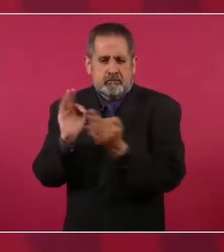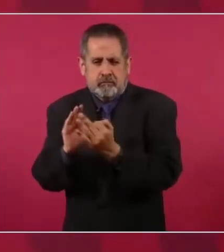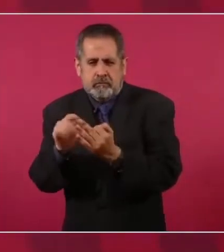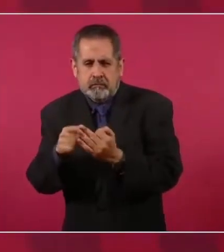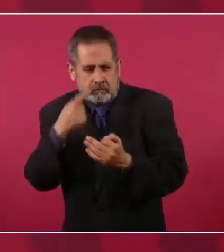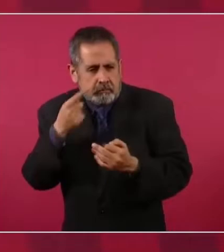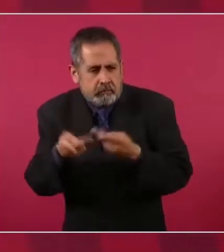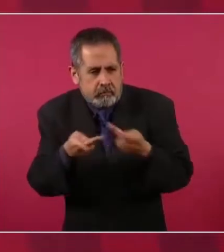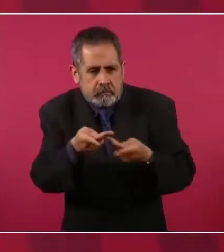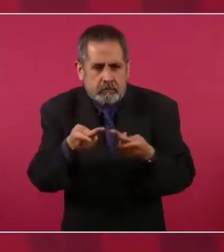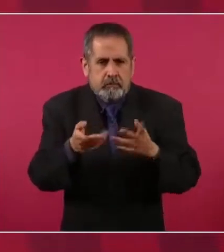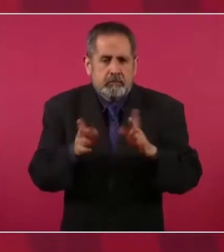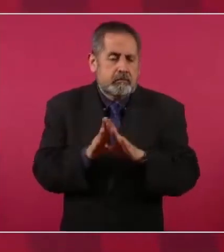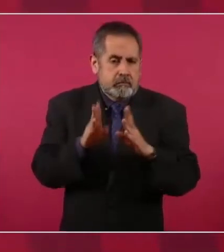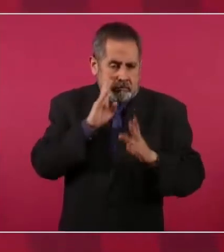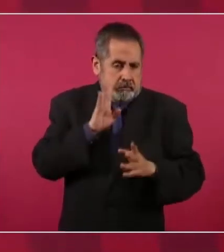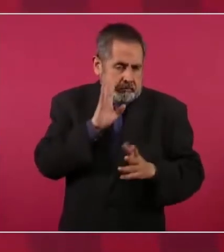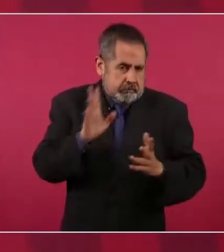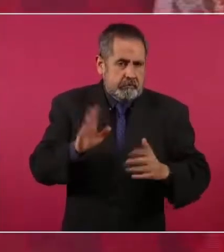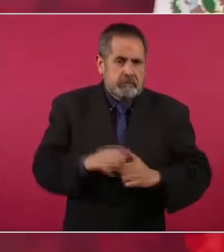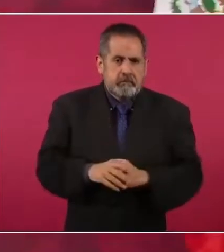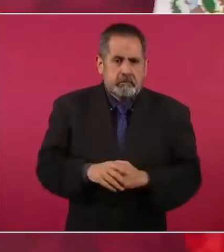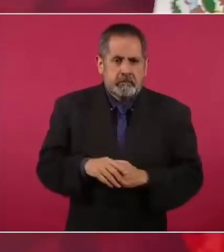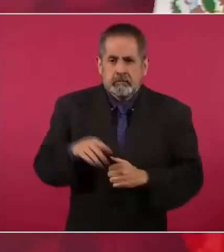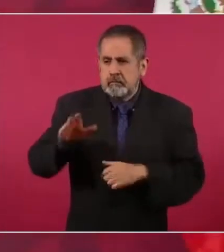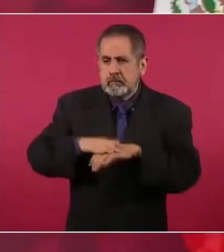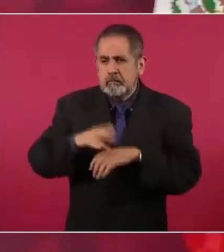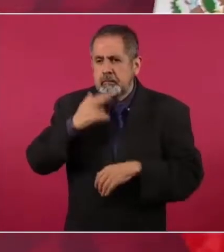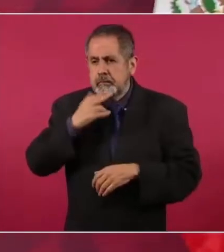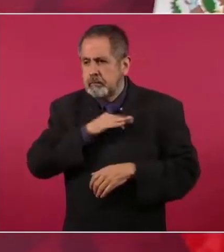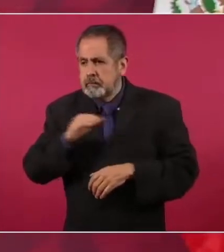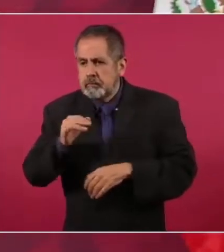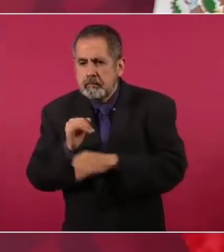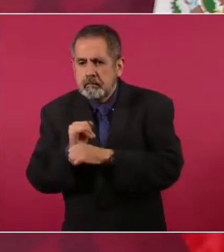tienen más elementos.